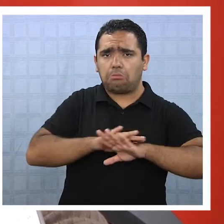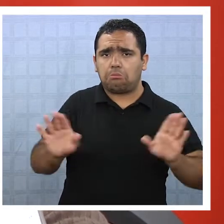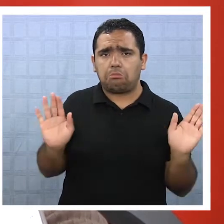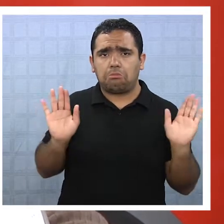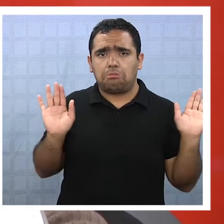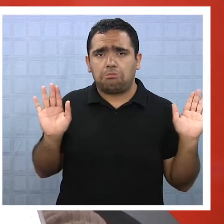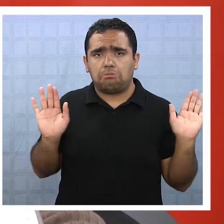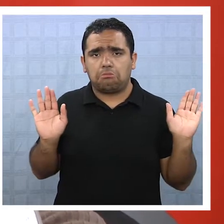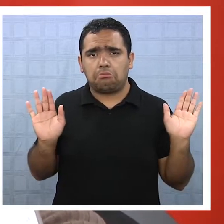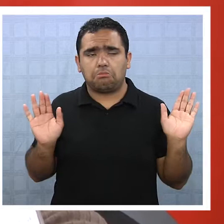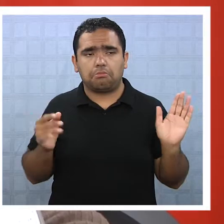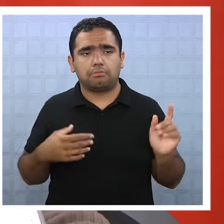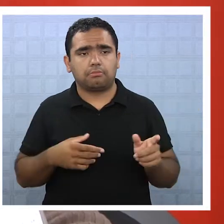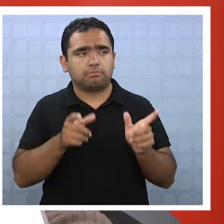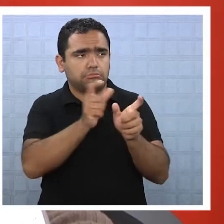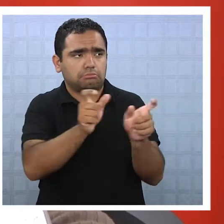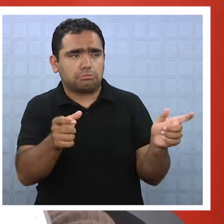nadie.